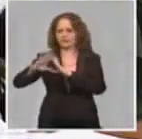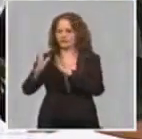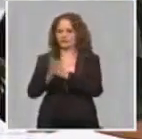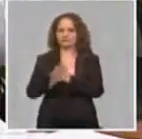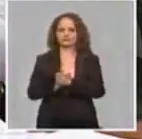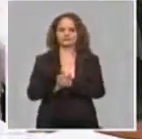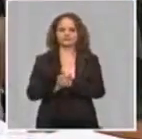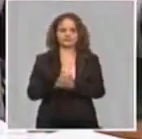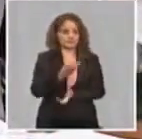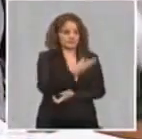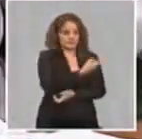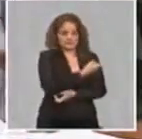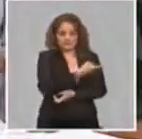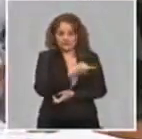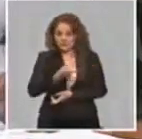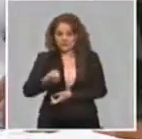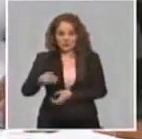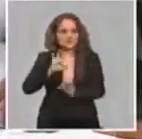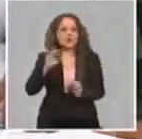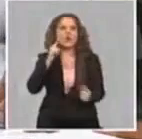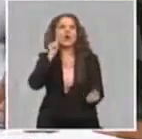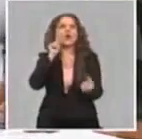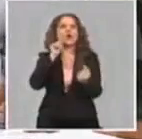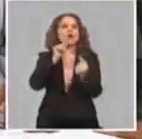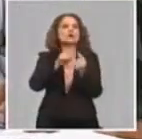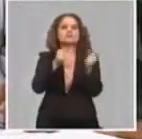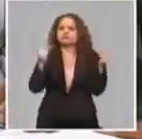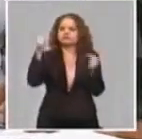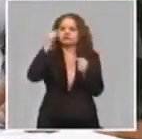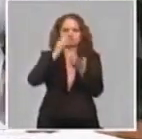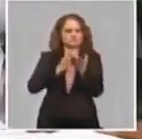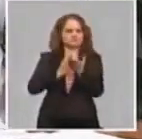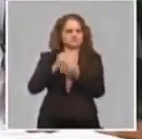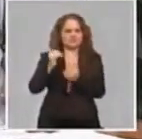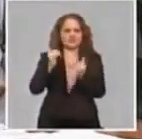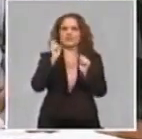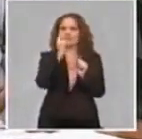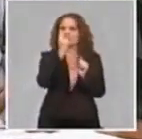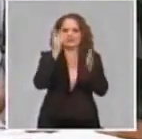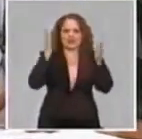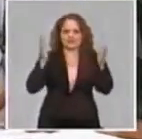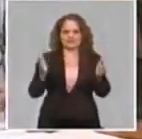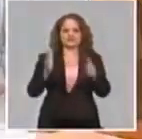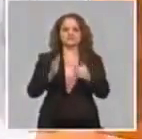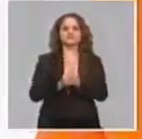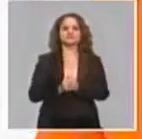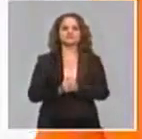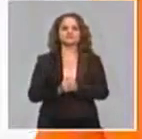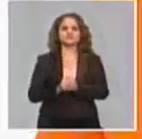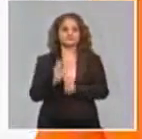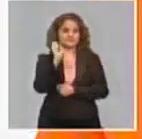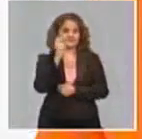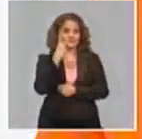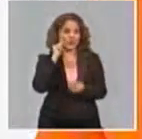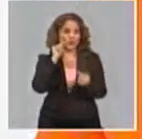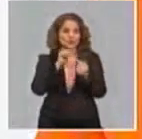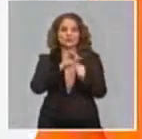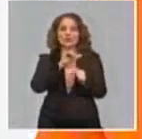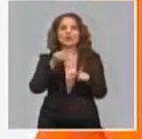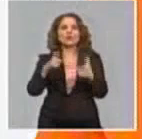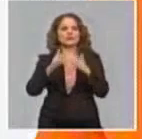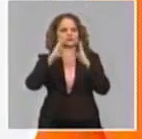fase y la tercera fase, es un objetivo de mucha prioridad y lo vamos a mantener. Lo segundo era cumplir las medidas, por supuesto, higiénico